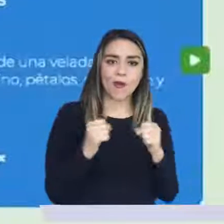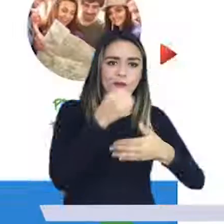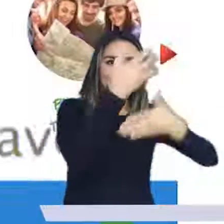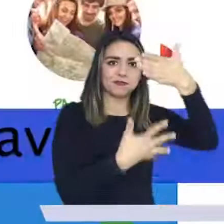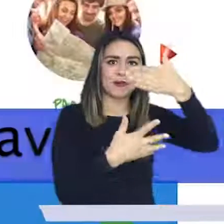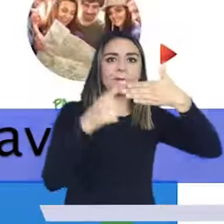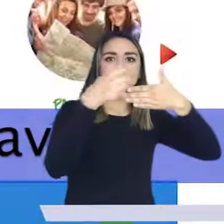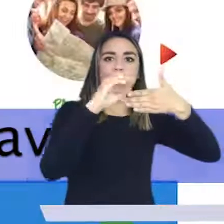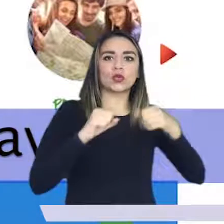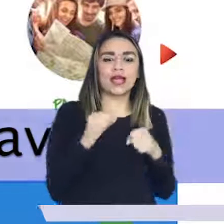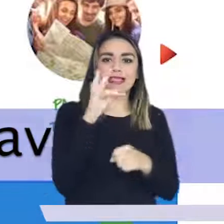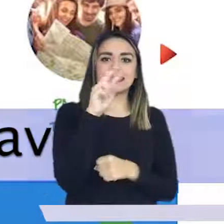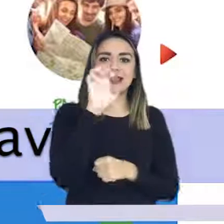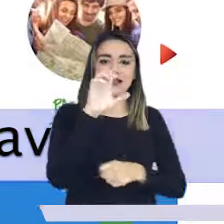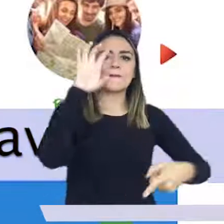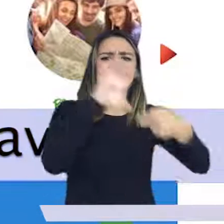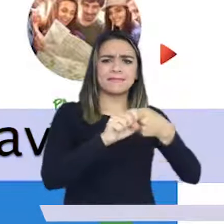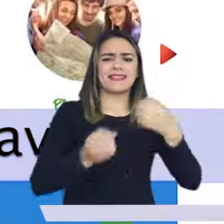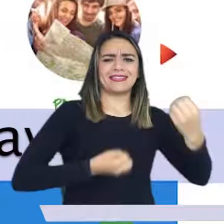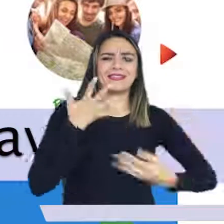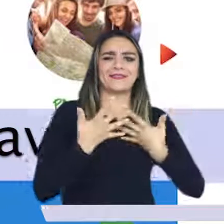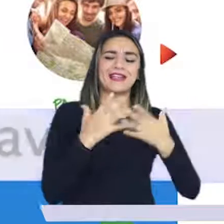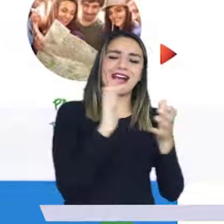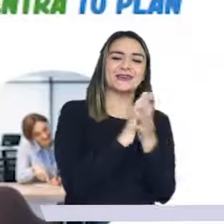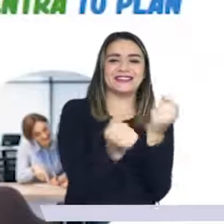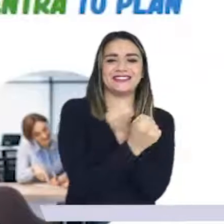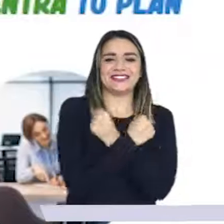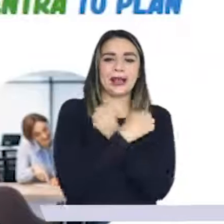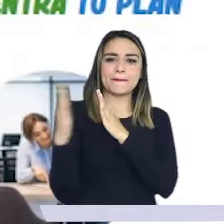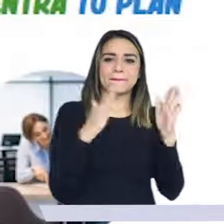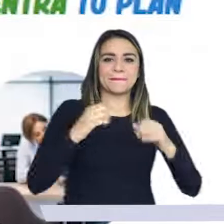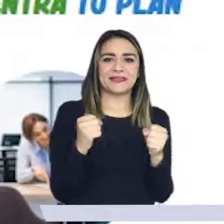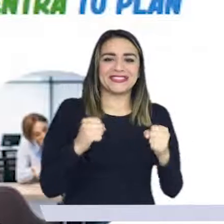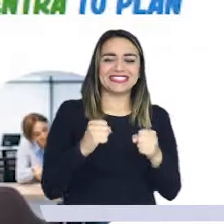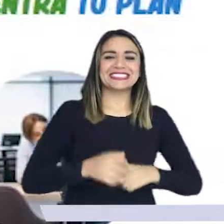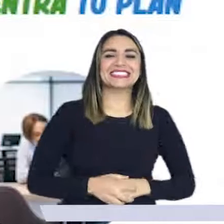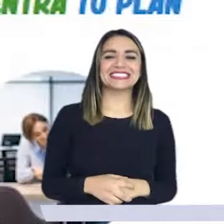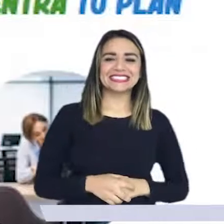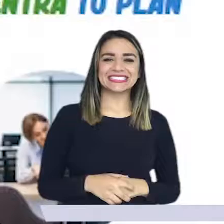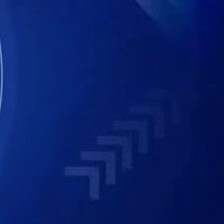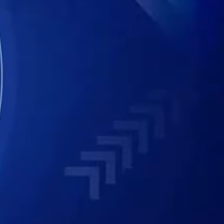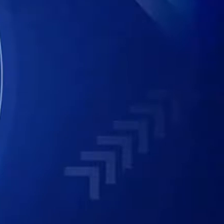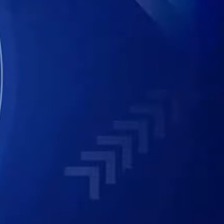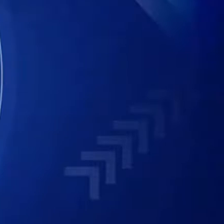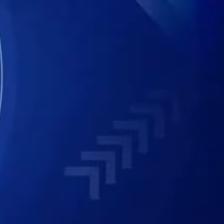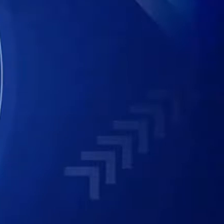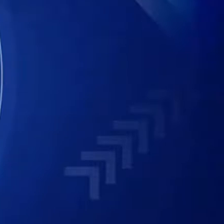plan en la página planbogotá.bogotadctravel, reserva y disfruta en amor y amistad con Plan Bogotá. ¡Gracias!